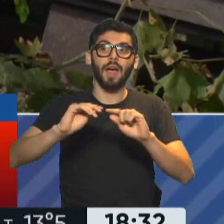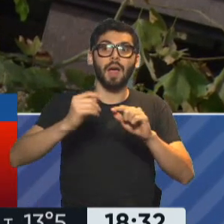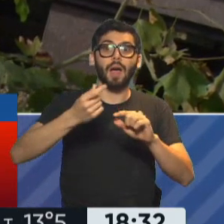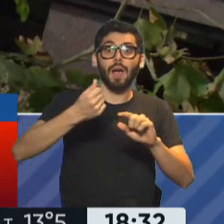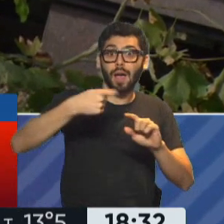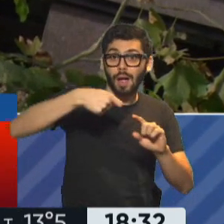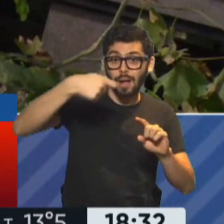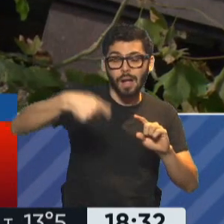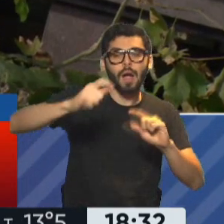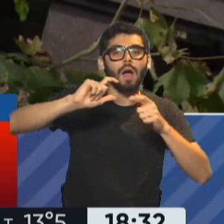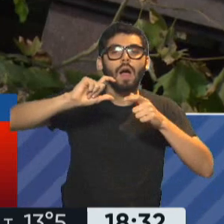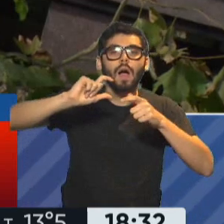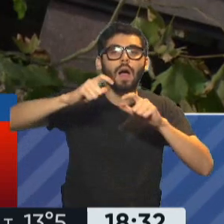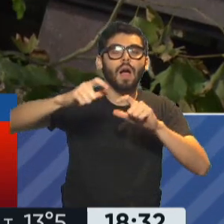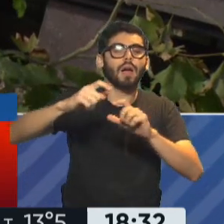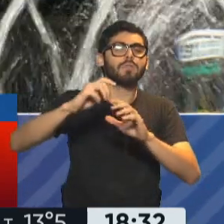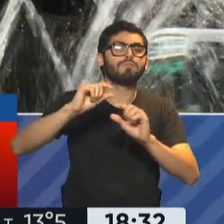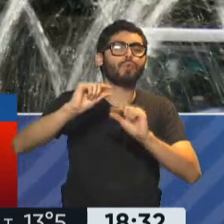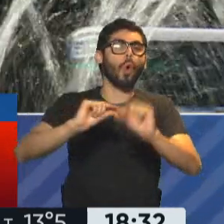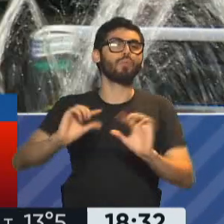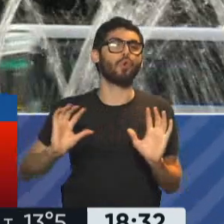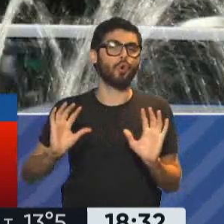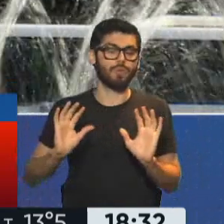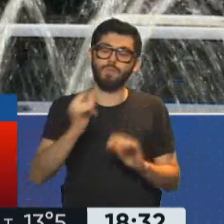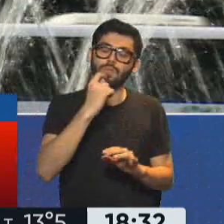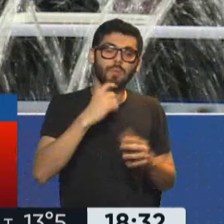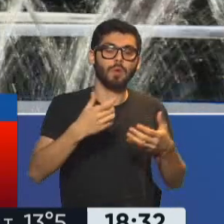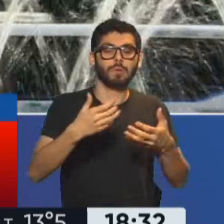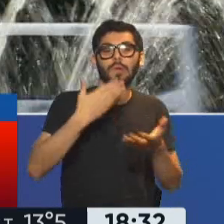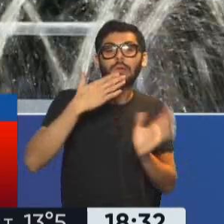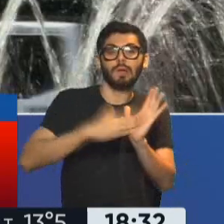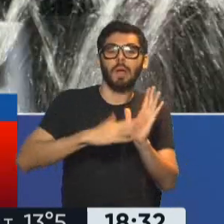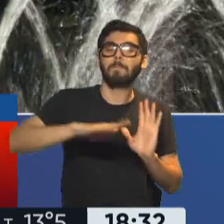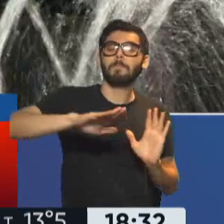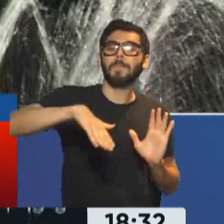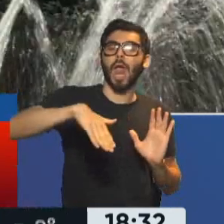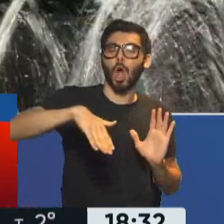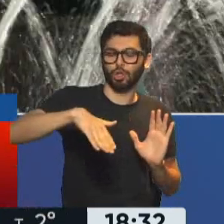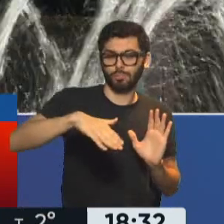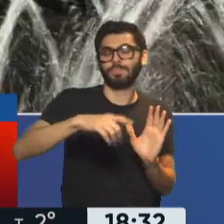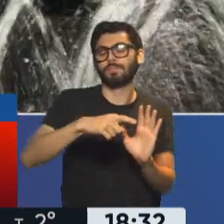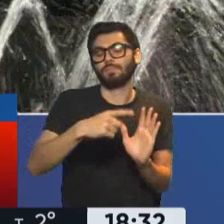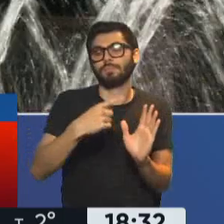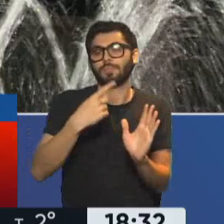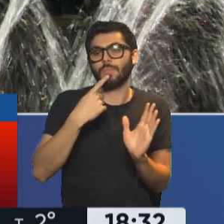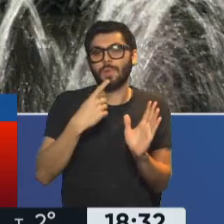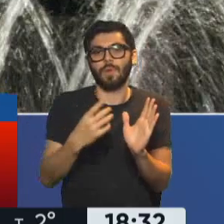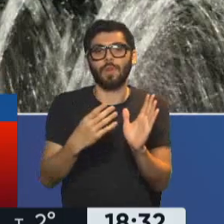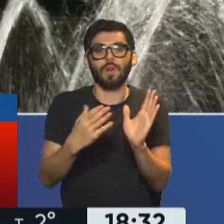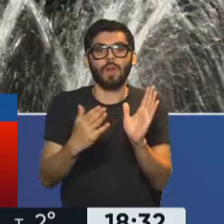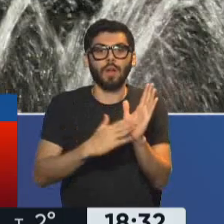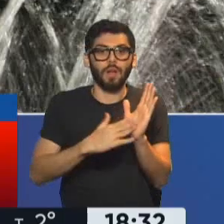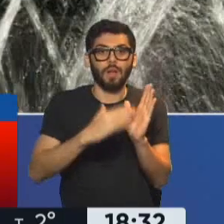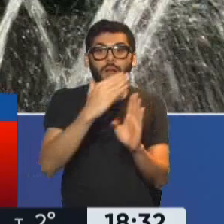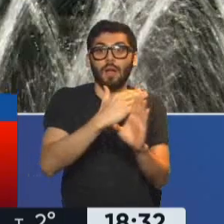de las escalas. Entonces, por ejemplo, la idea es que categorías más bajas tengan mayor margen de facturación antes de pasarse a